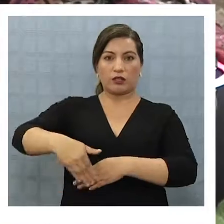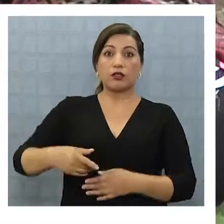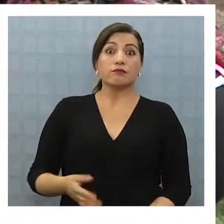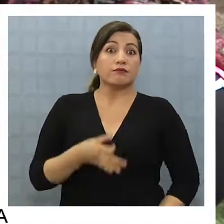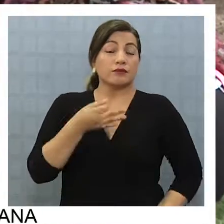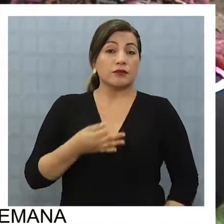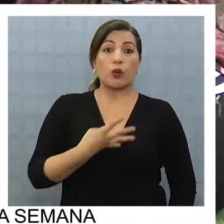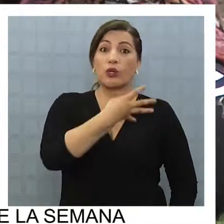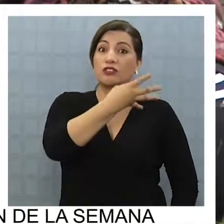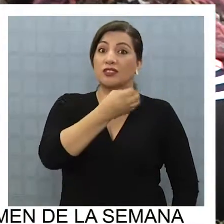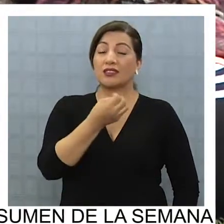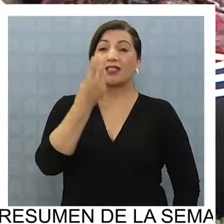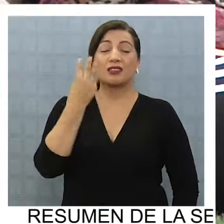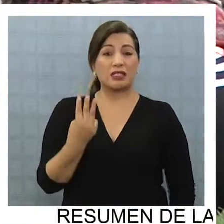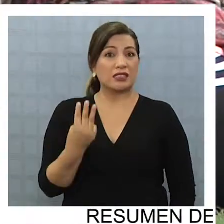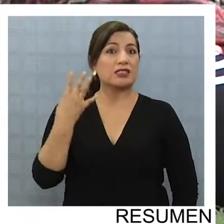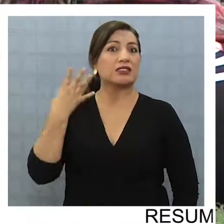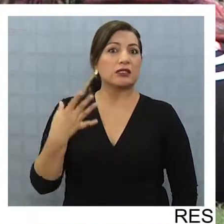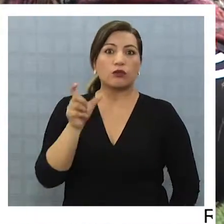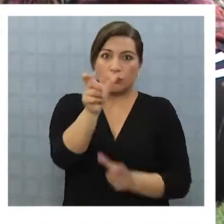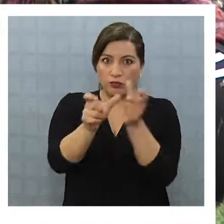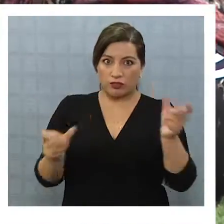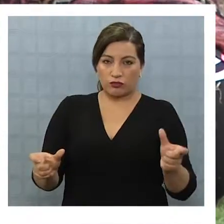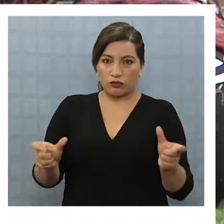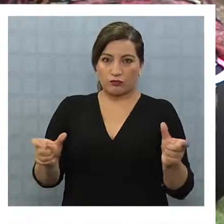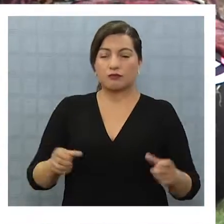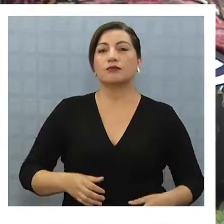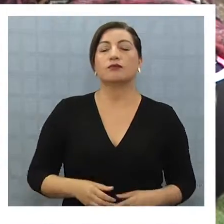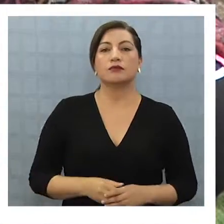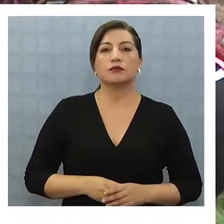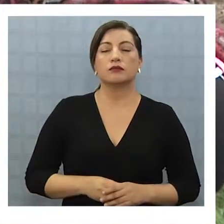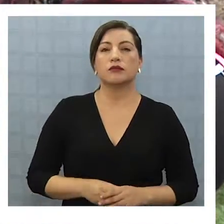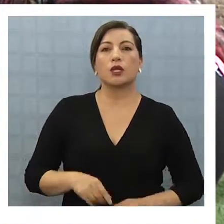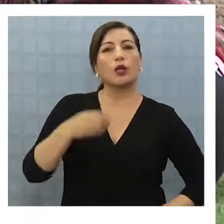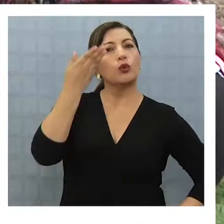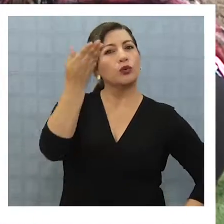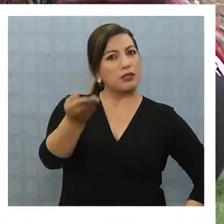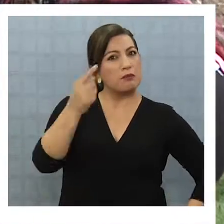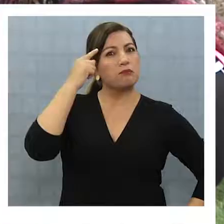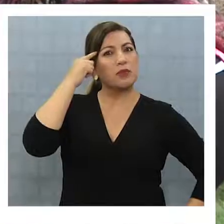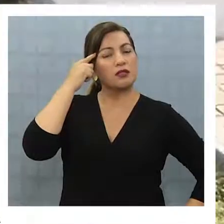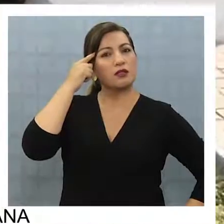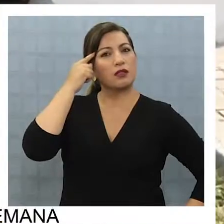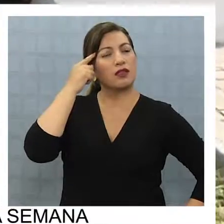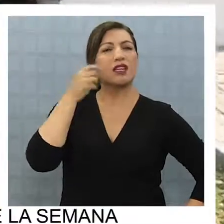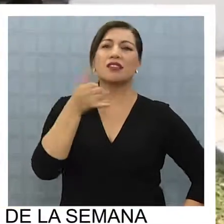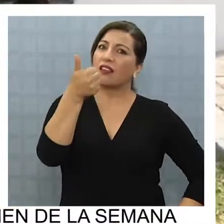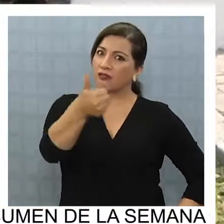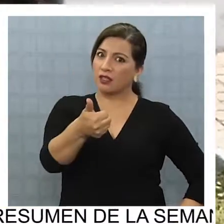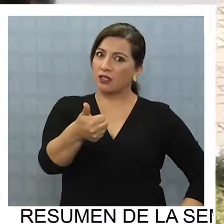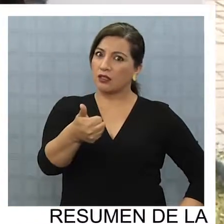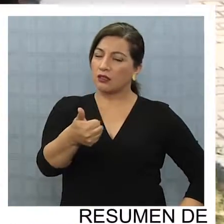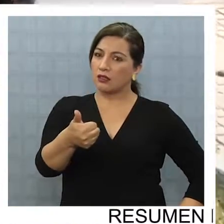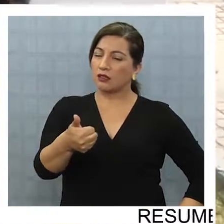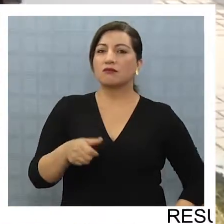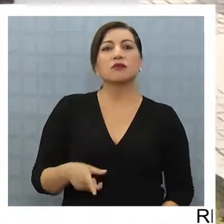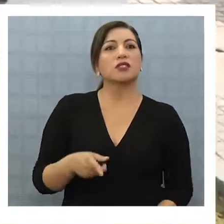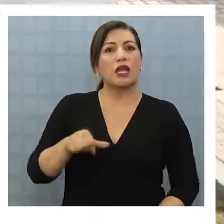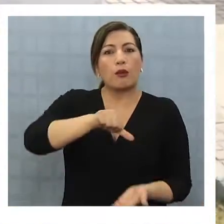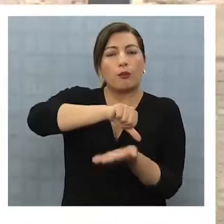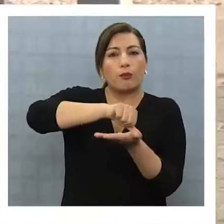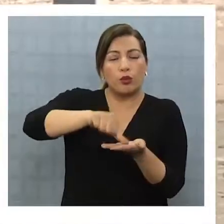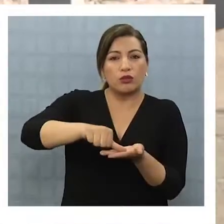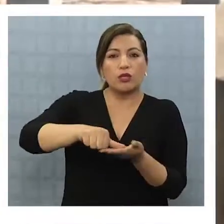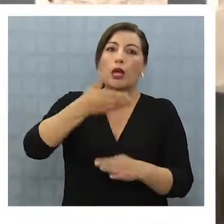es decir, 435 personas. ¿Qué les parece esta medida a los iquiqueños? ¿Se debe multar a quienes